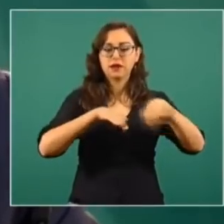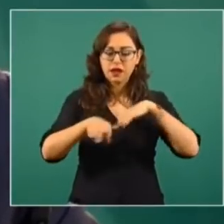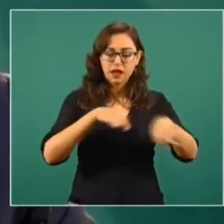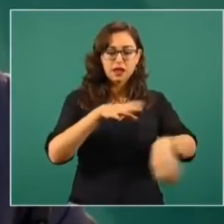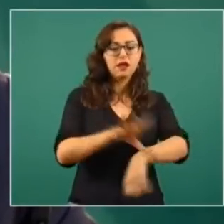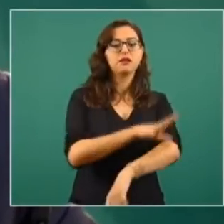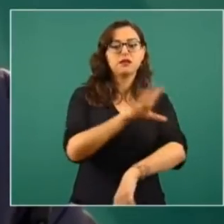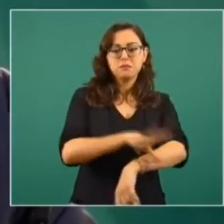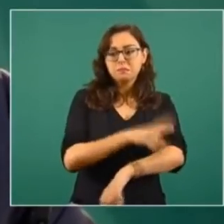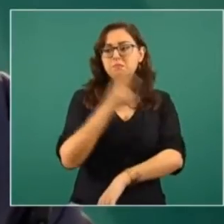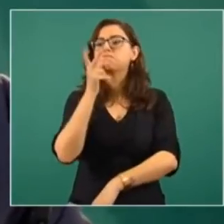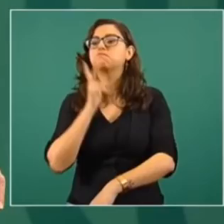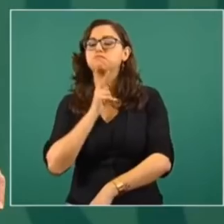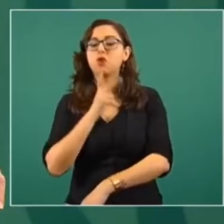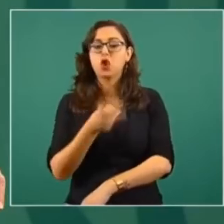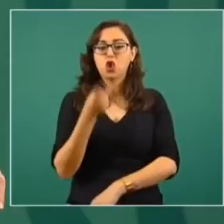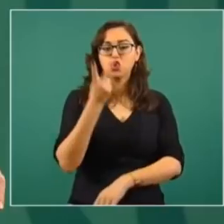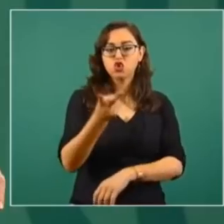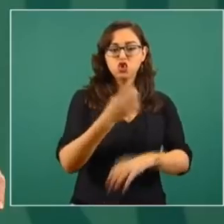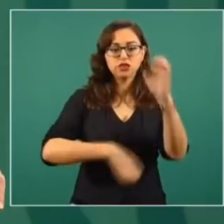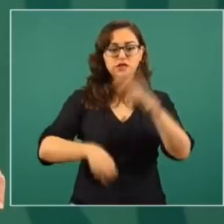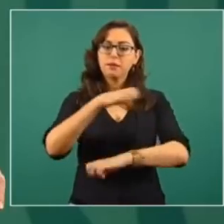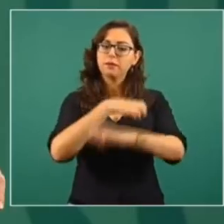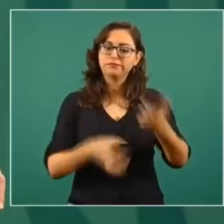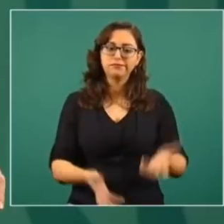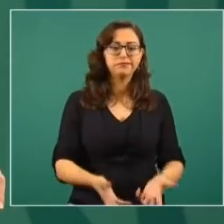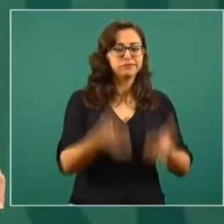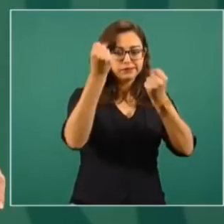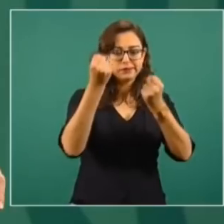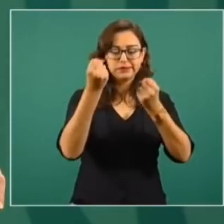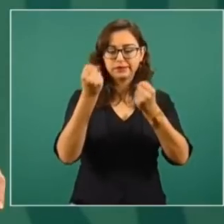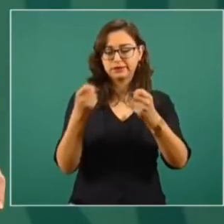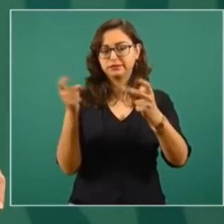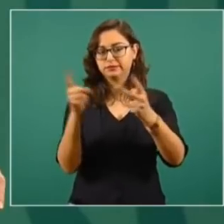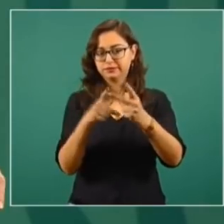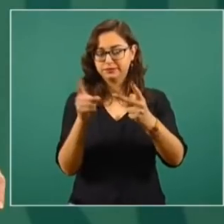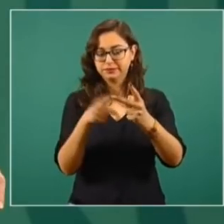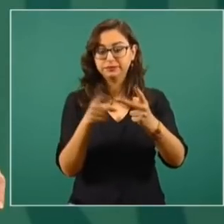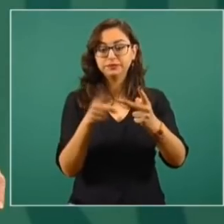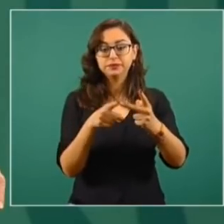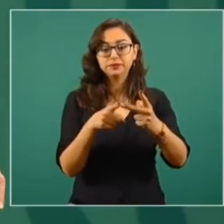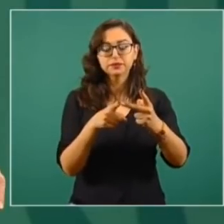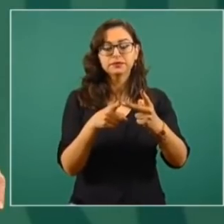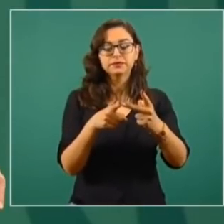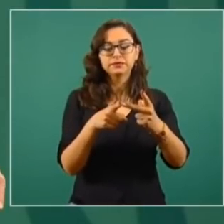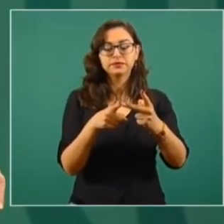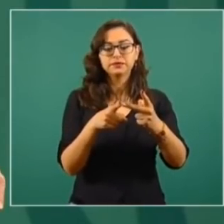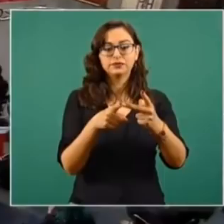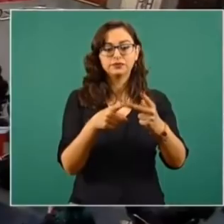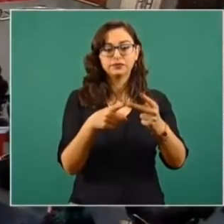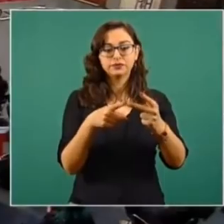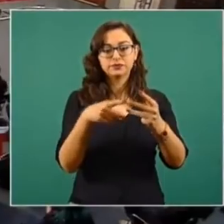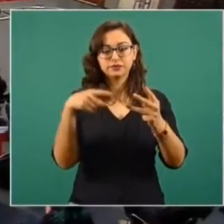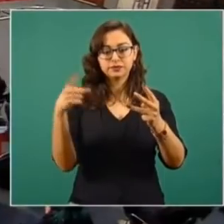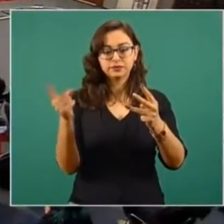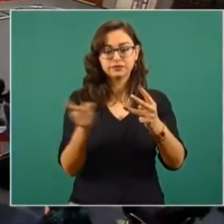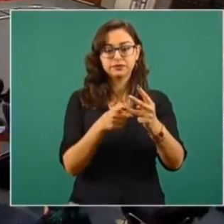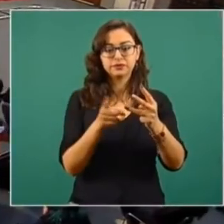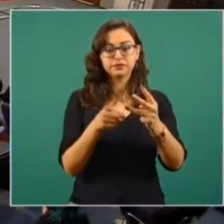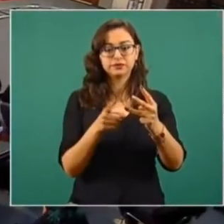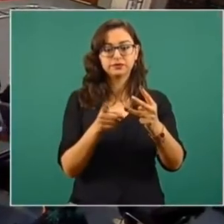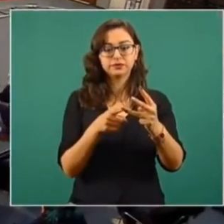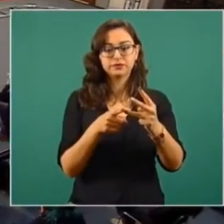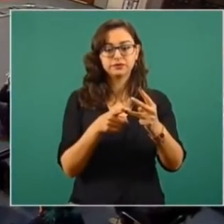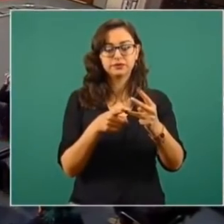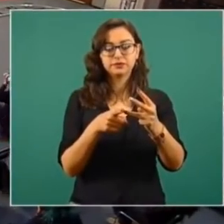a estas dos empresas públicas. Eso es lo segundo lo económico. Lo tercero